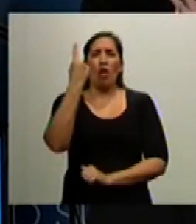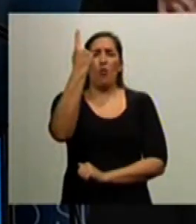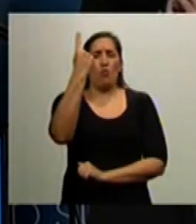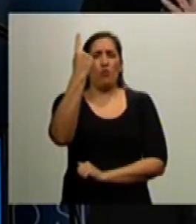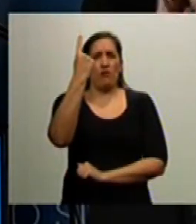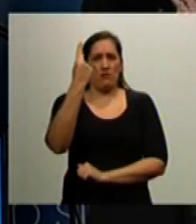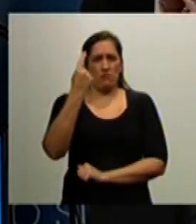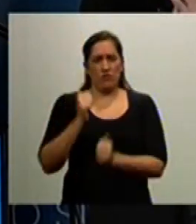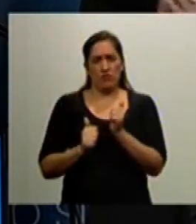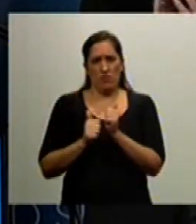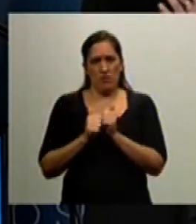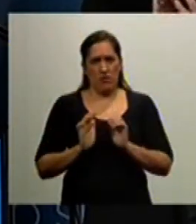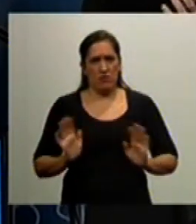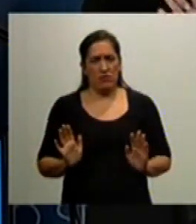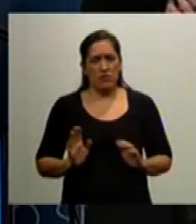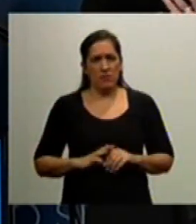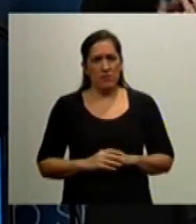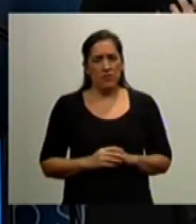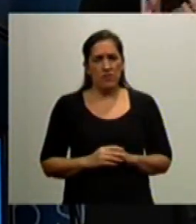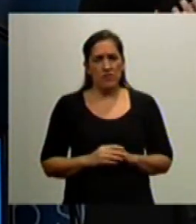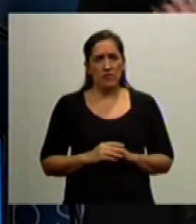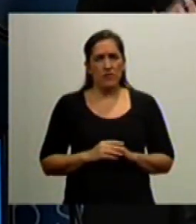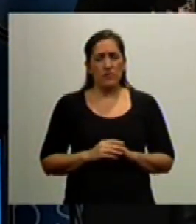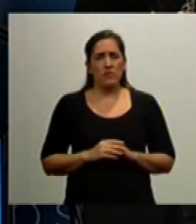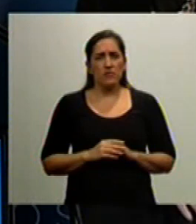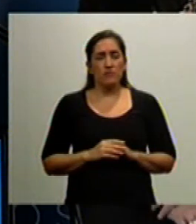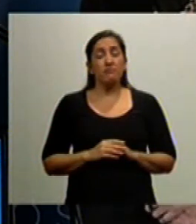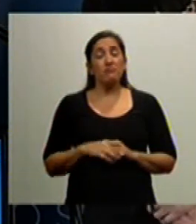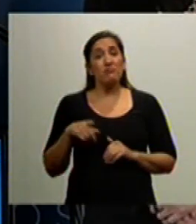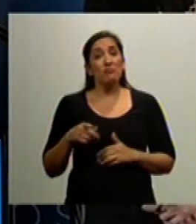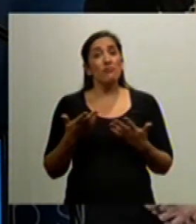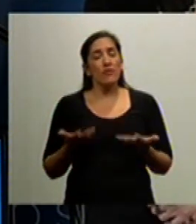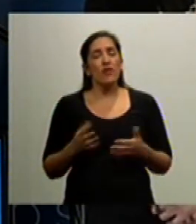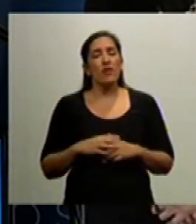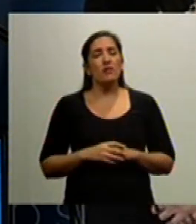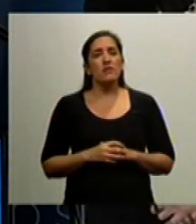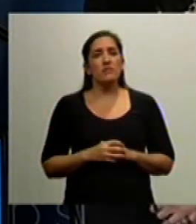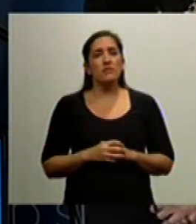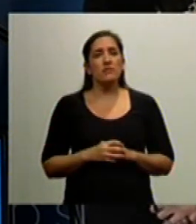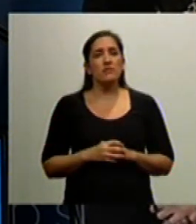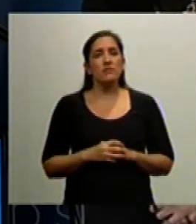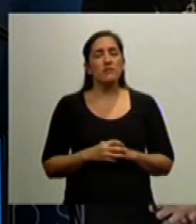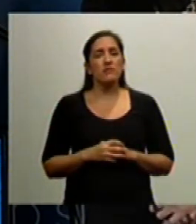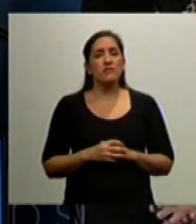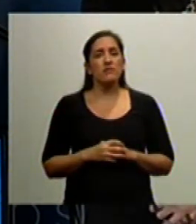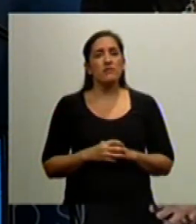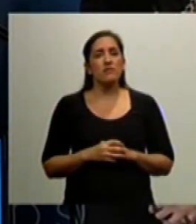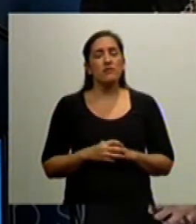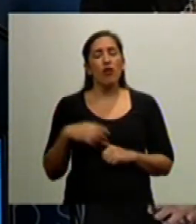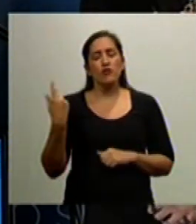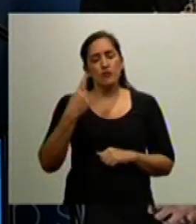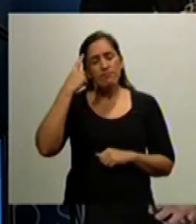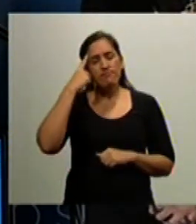hemos